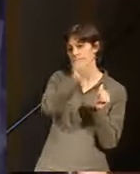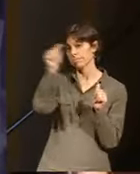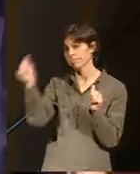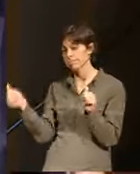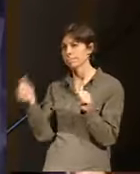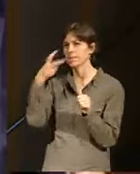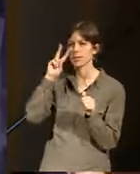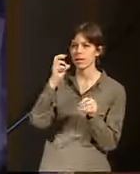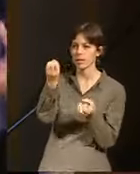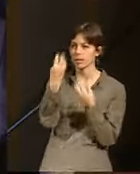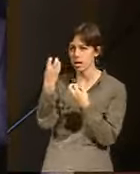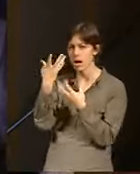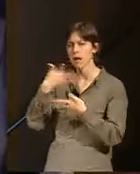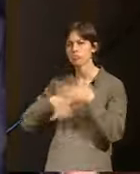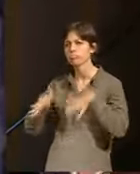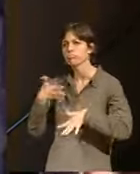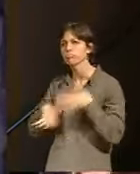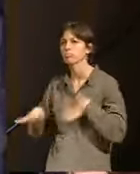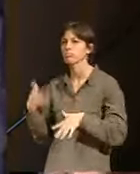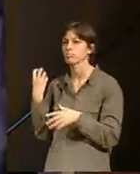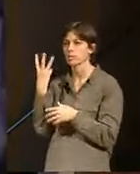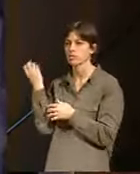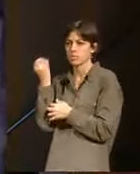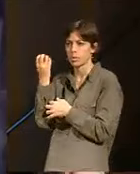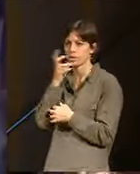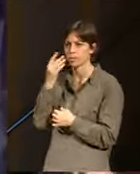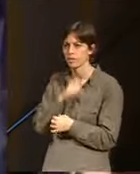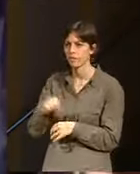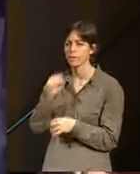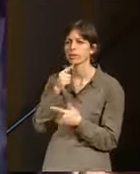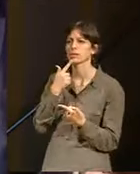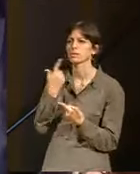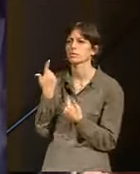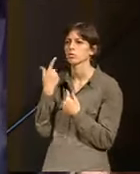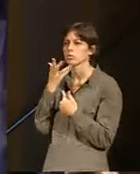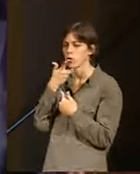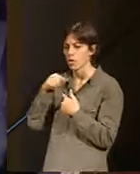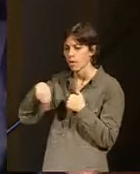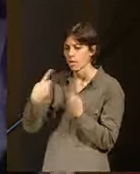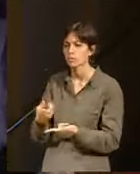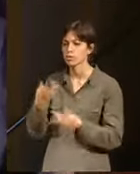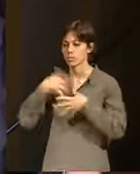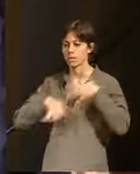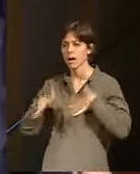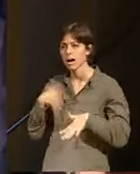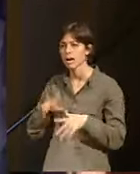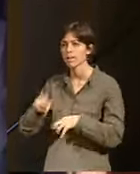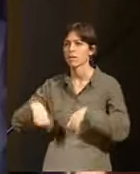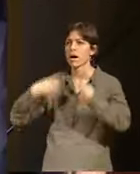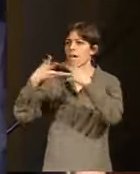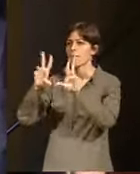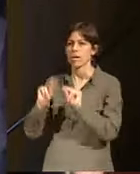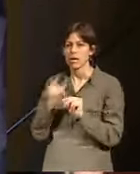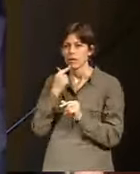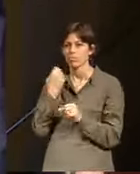experiencias a través de esos magníficos ponentes, luego no las llevamos a la práctica, pues creo que de alguna manera la tarea o el trabajo